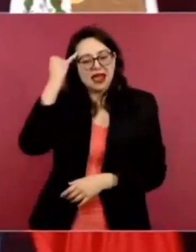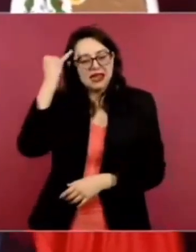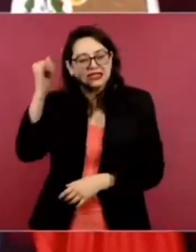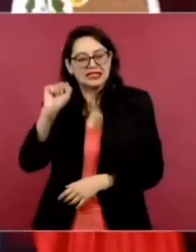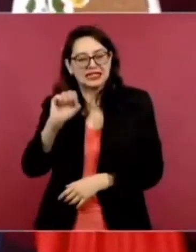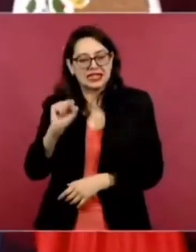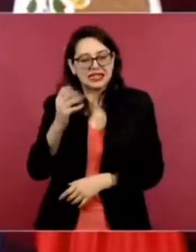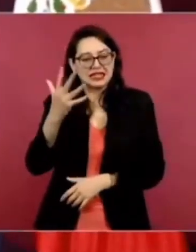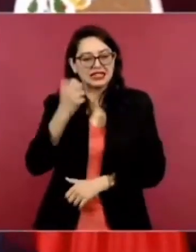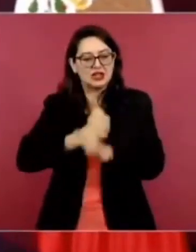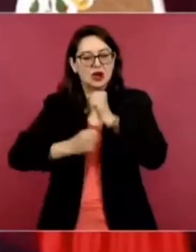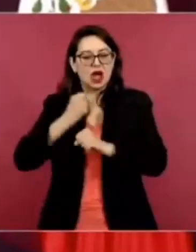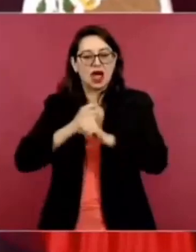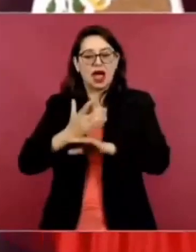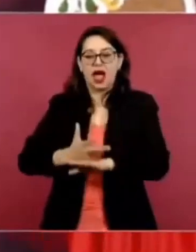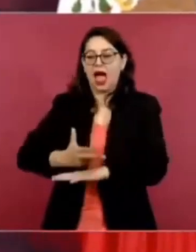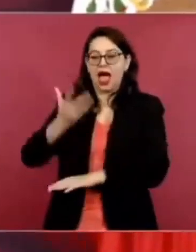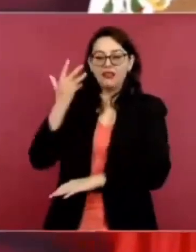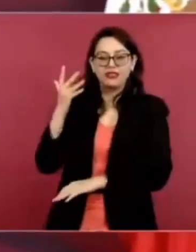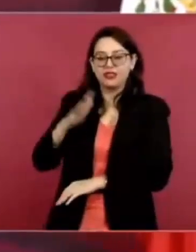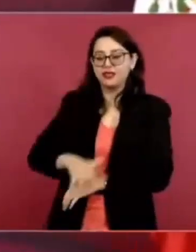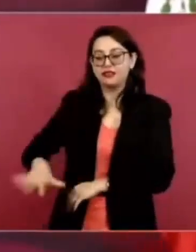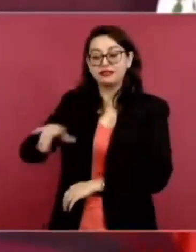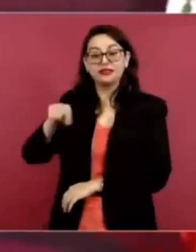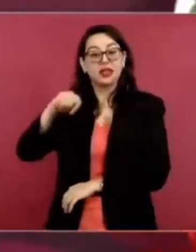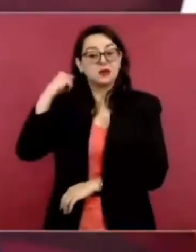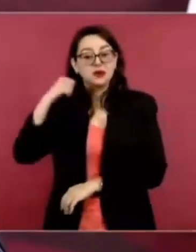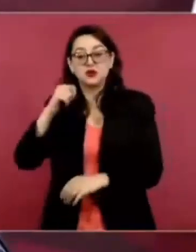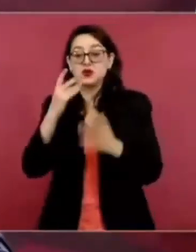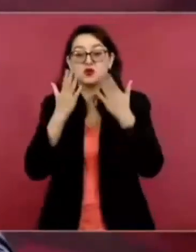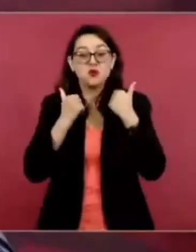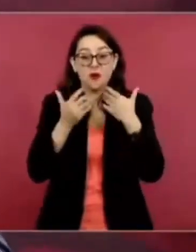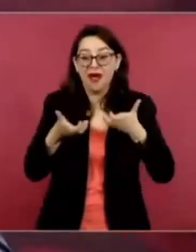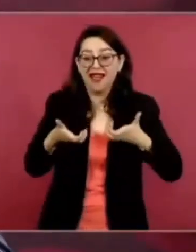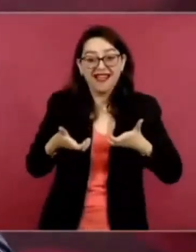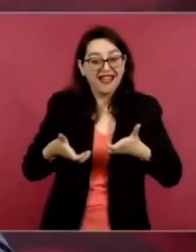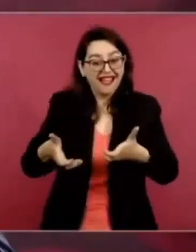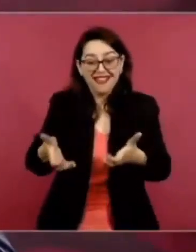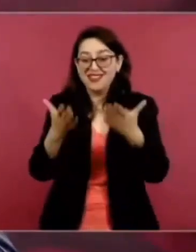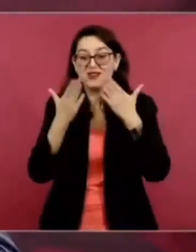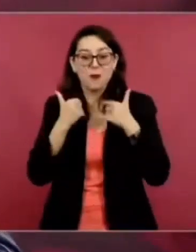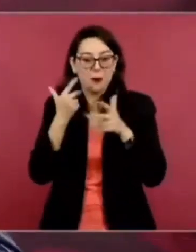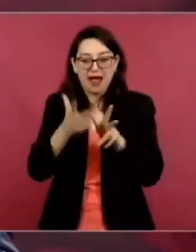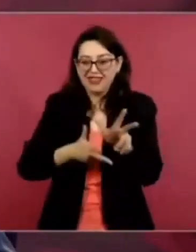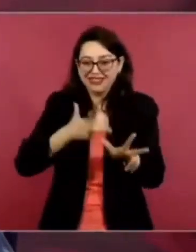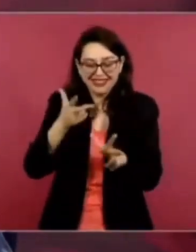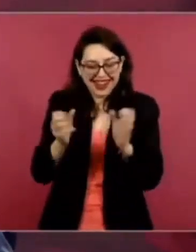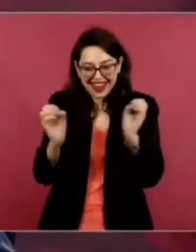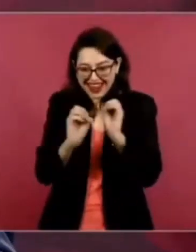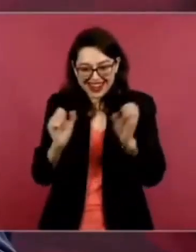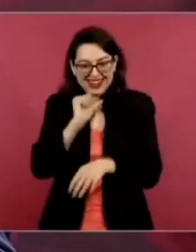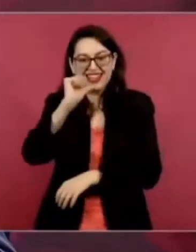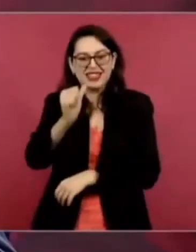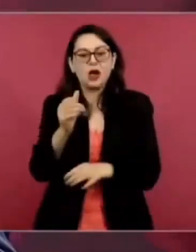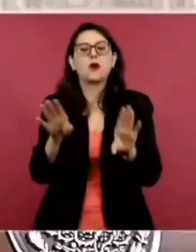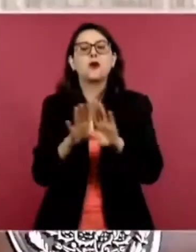toda la comunicación era por ríos y por mar,